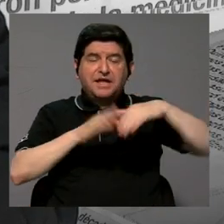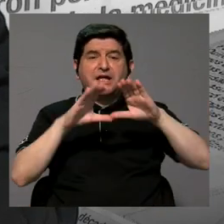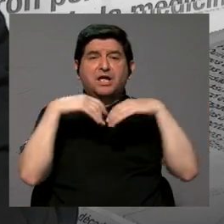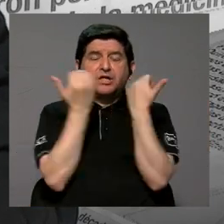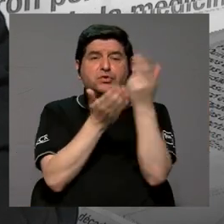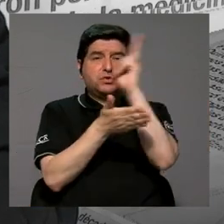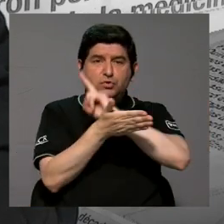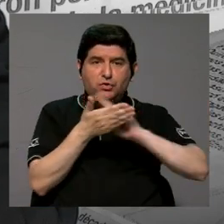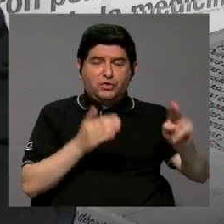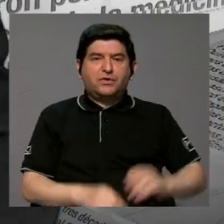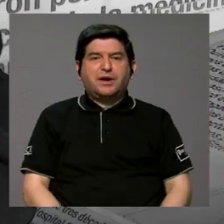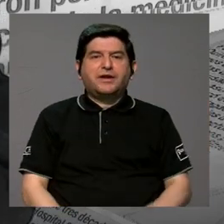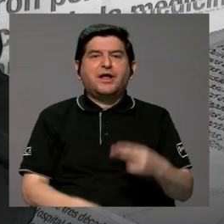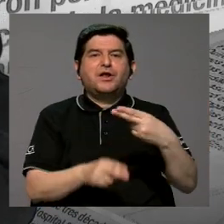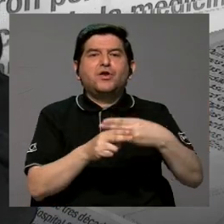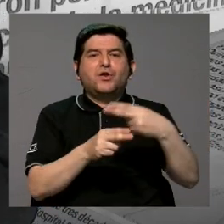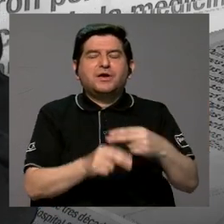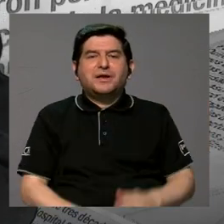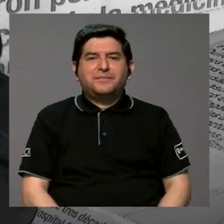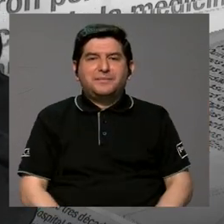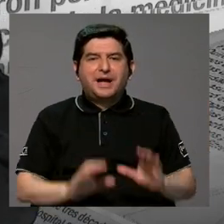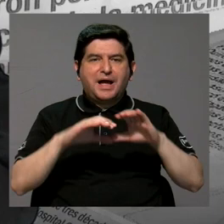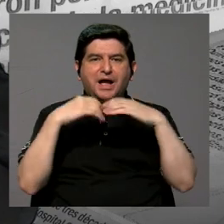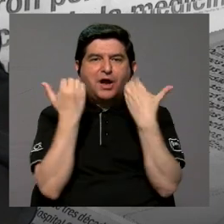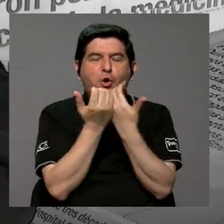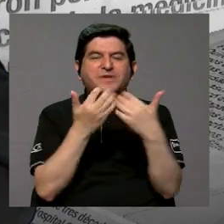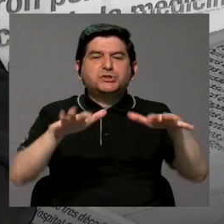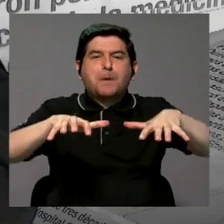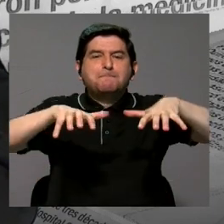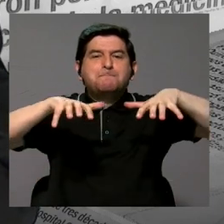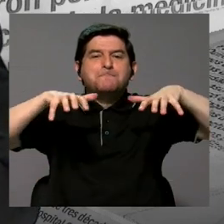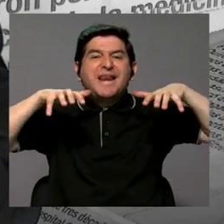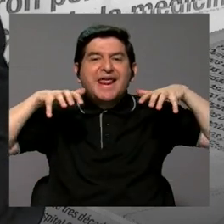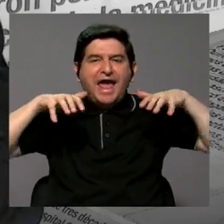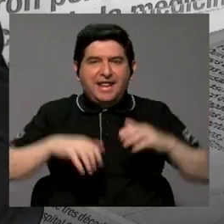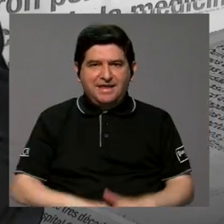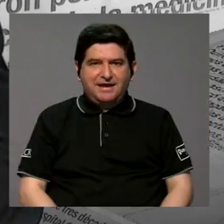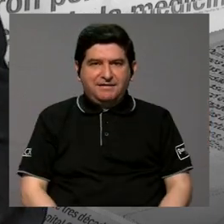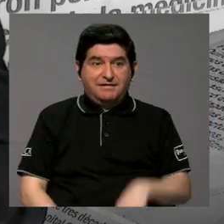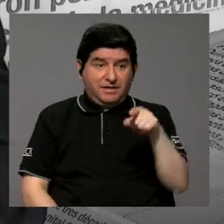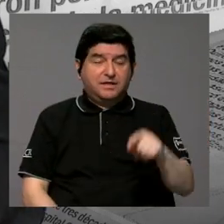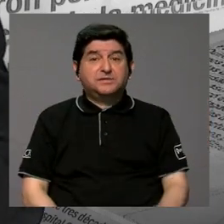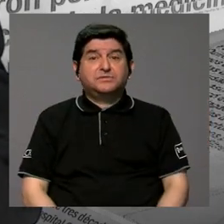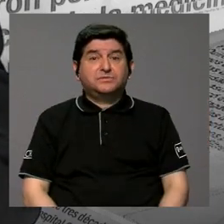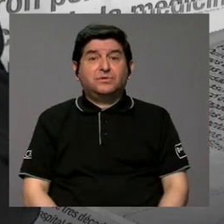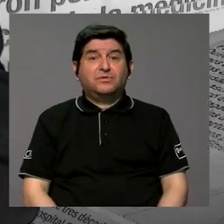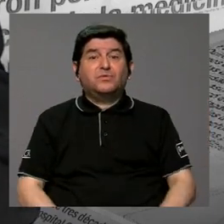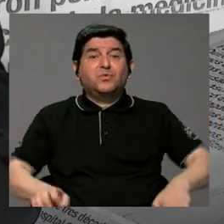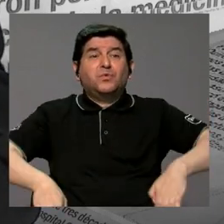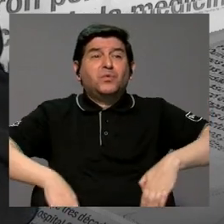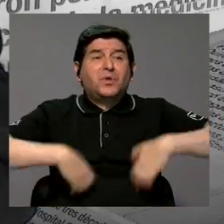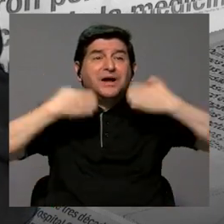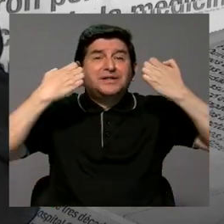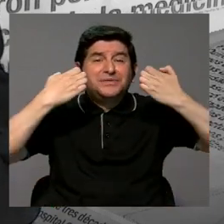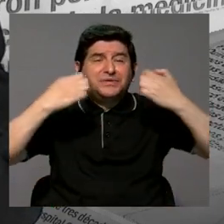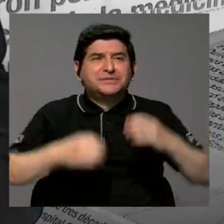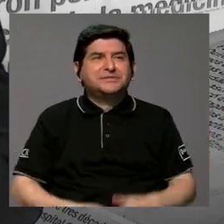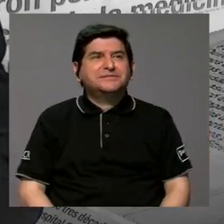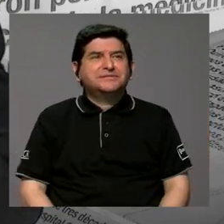mismo consejo universitario lo que se llaman comisiones plenarias lo que pasa es que eso es para cuando hay una gran cantidad de